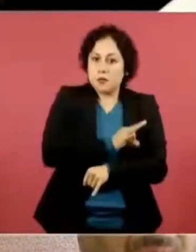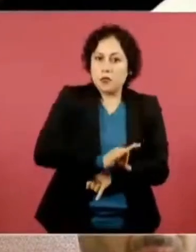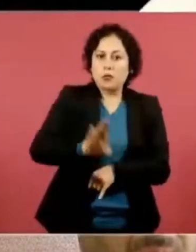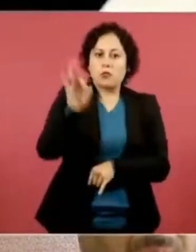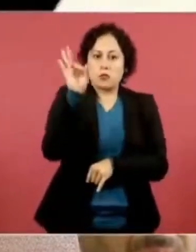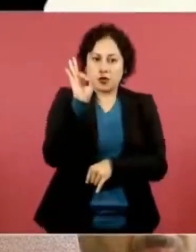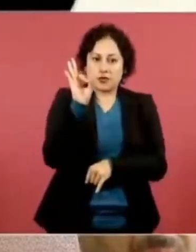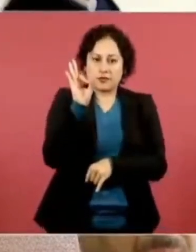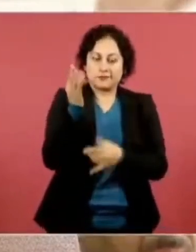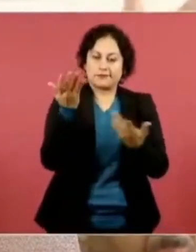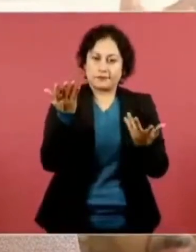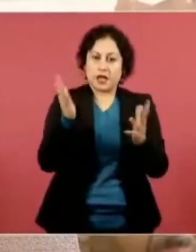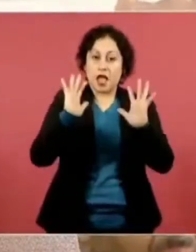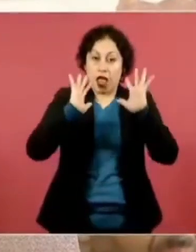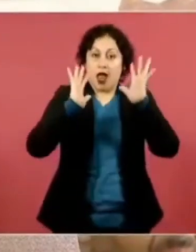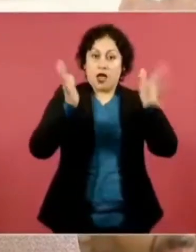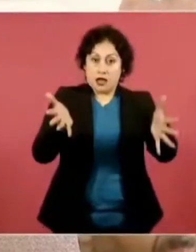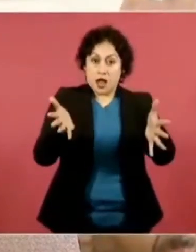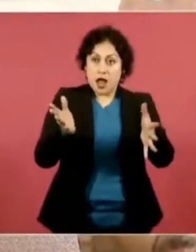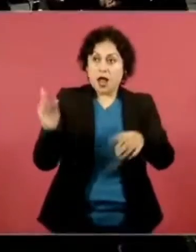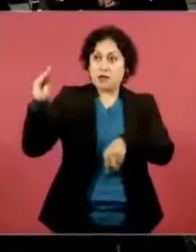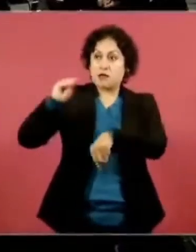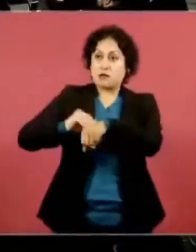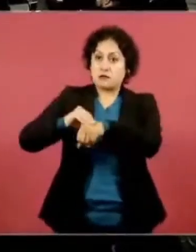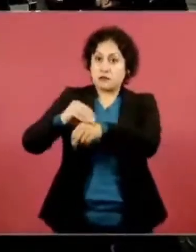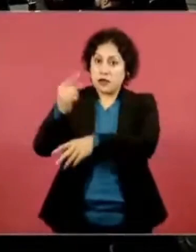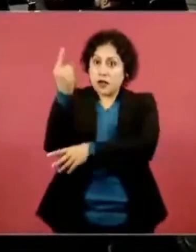tener la infraestructura, ya se tiene la infraestructura,